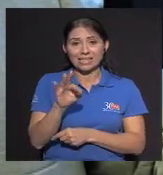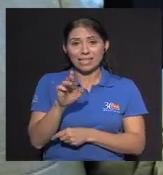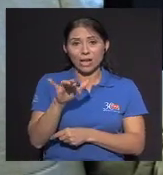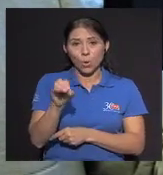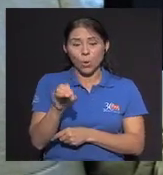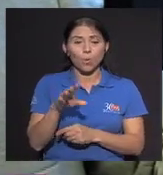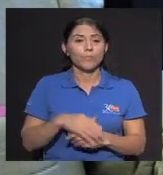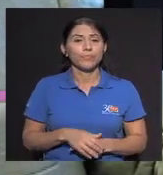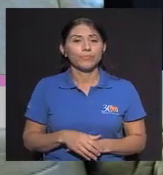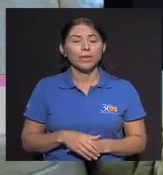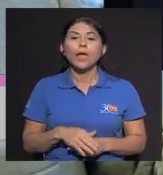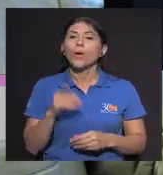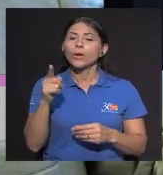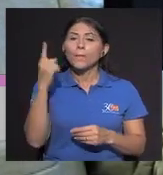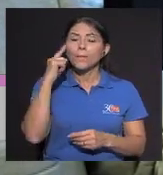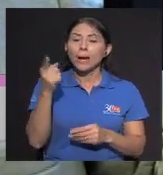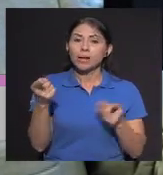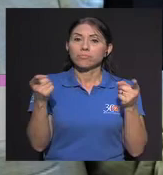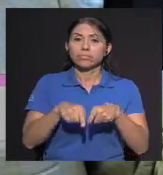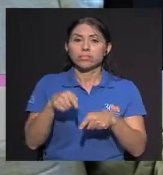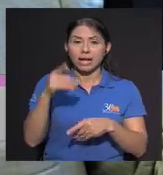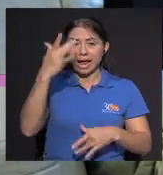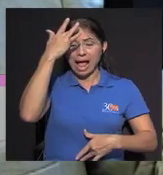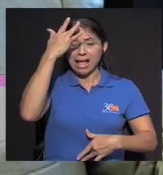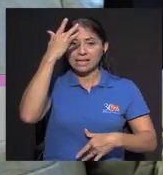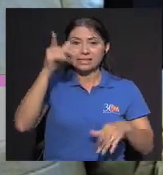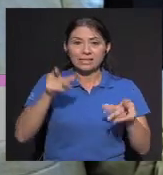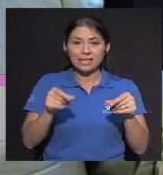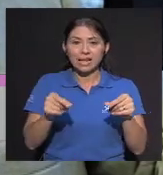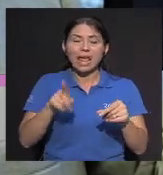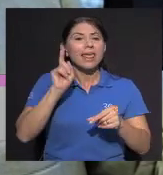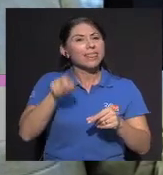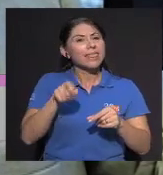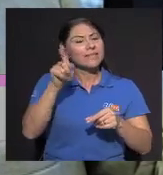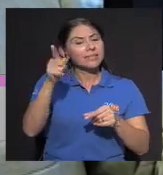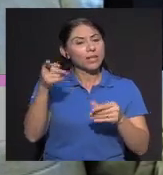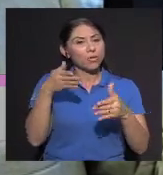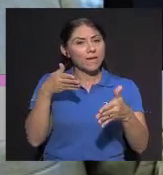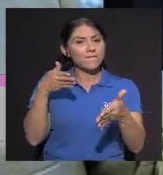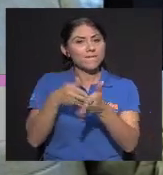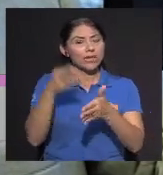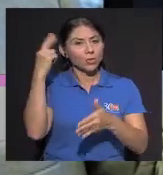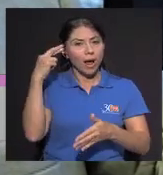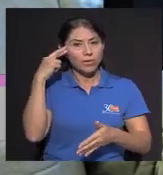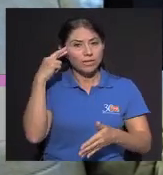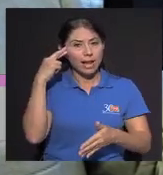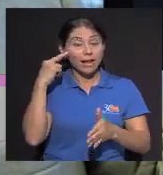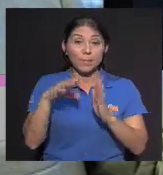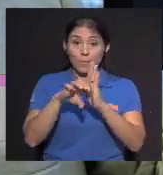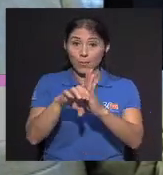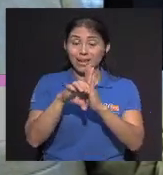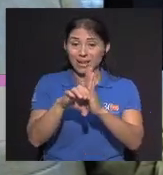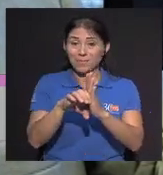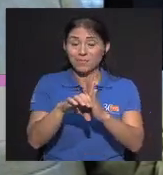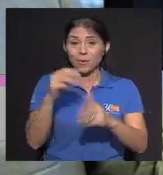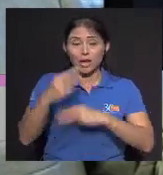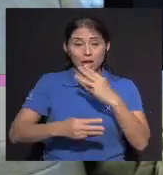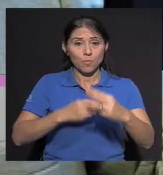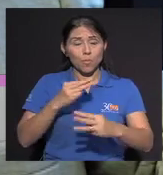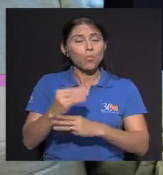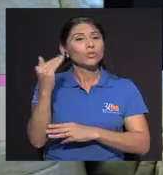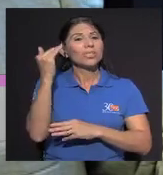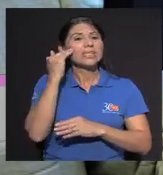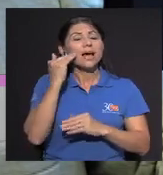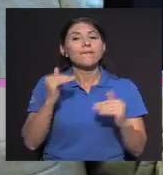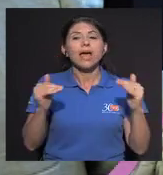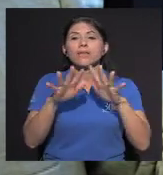tiene que haber un efecto causal El ejemplo más típico que se maneja en el mundo Es el